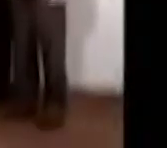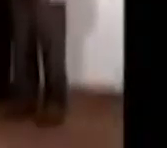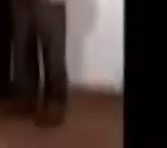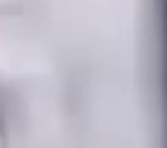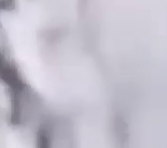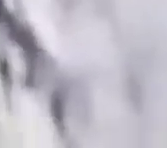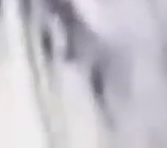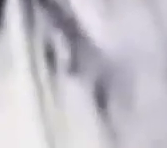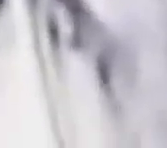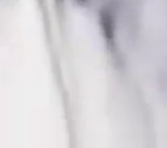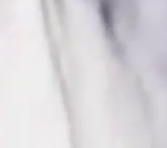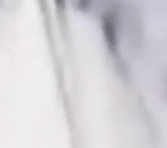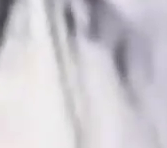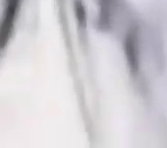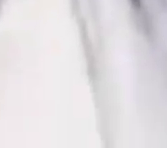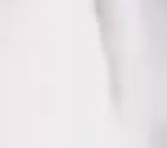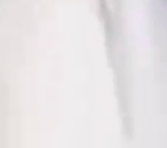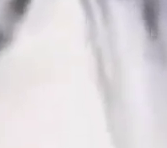¡Crescerá!